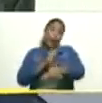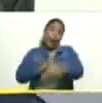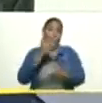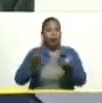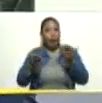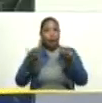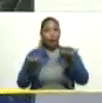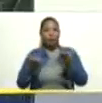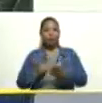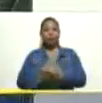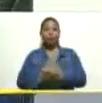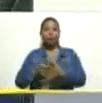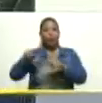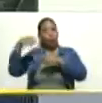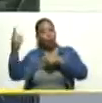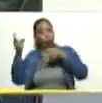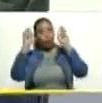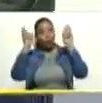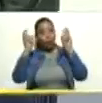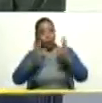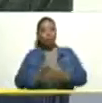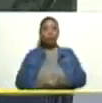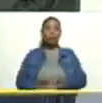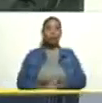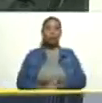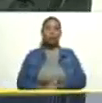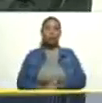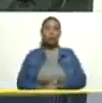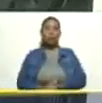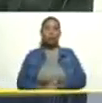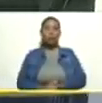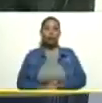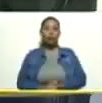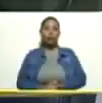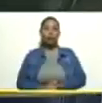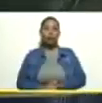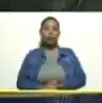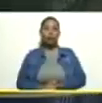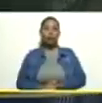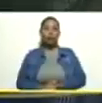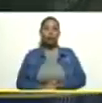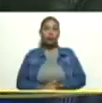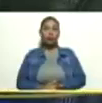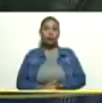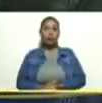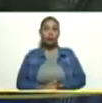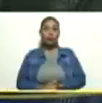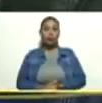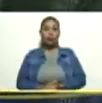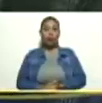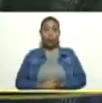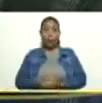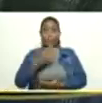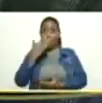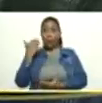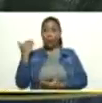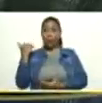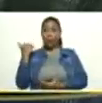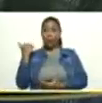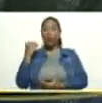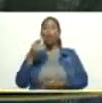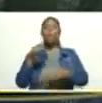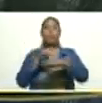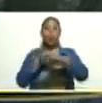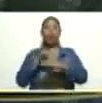Lo otro, mi comandante, para este fin de semana, llega la onda tropical